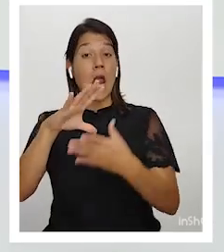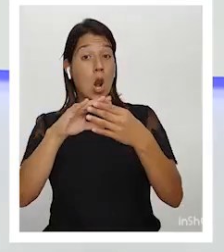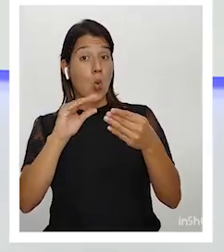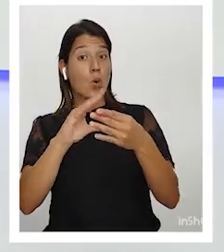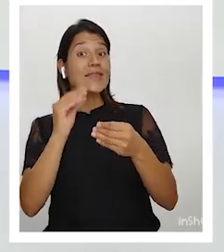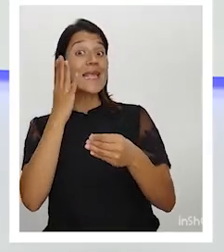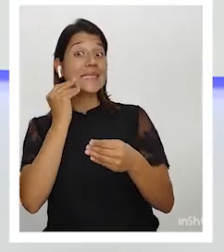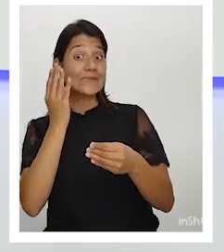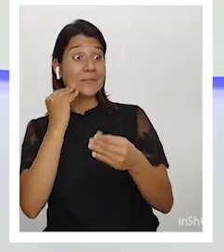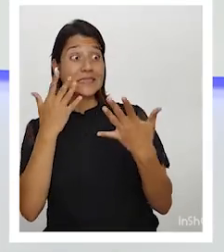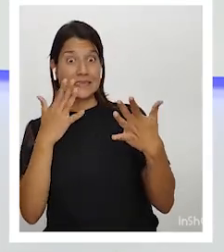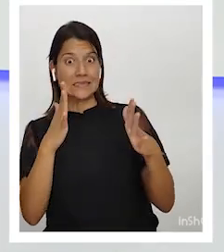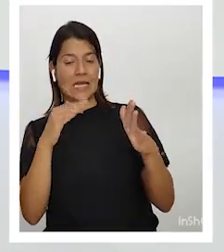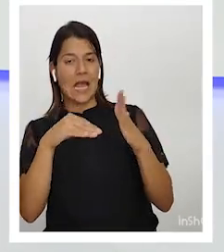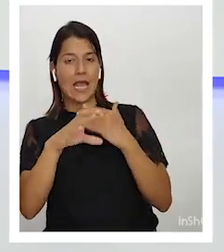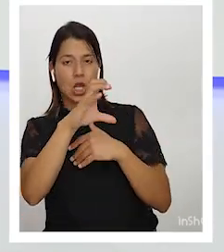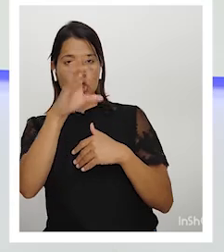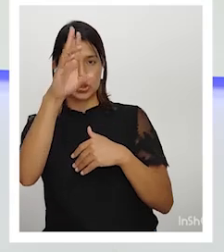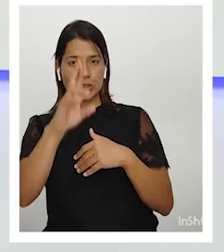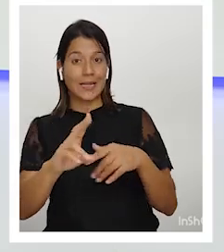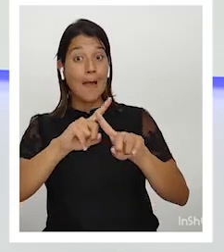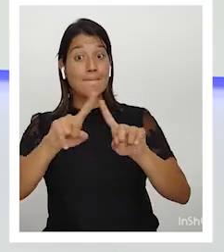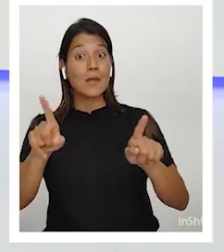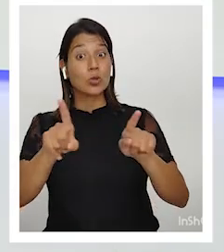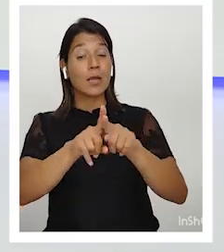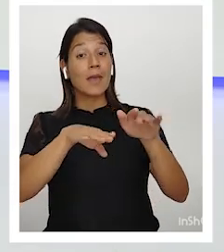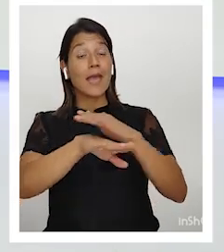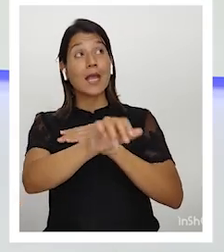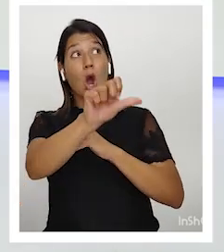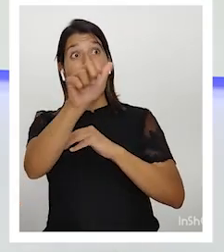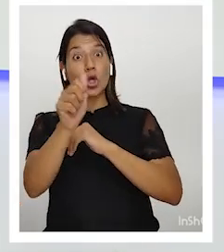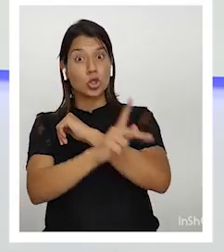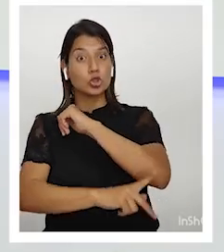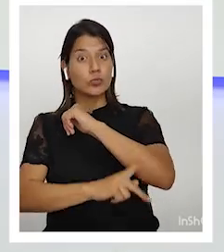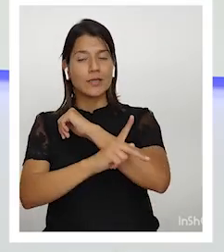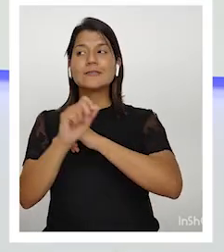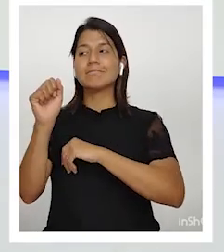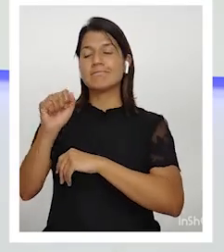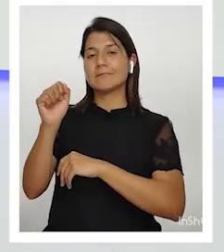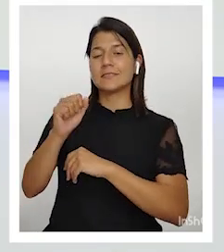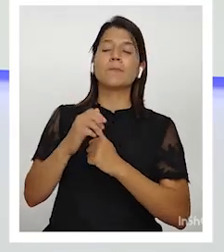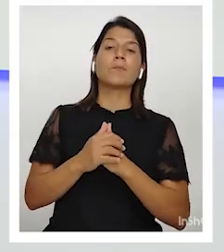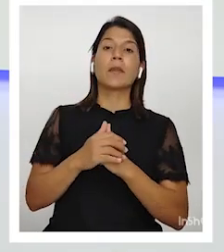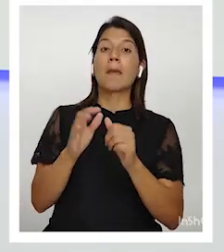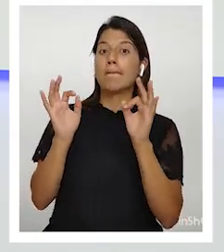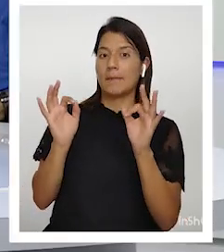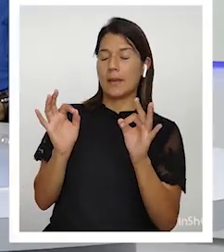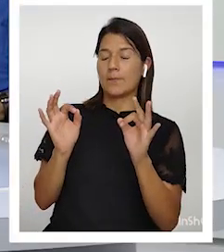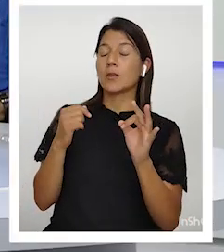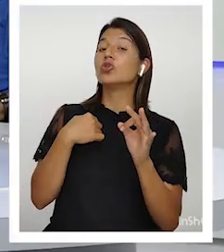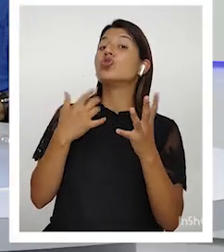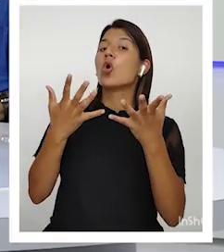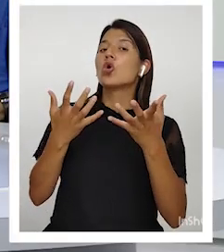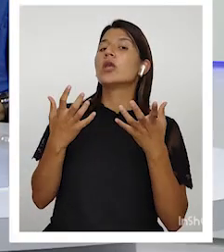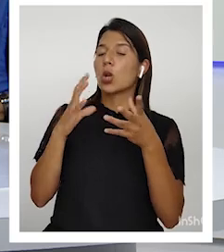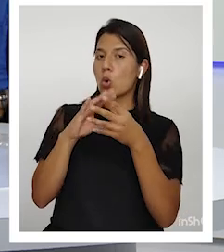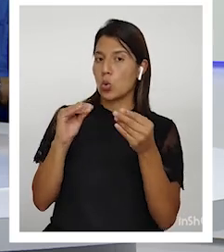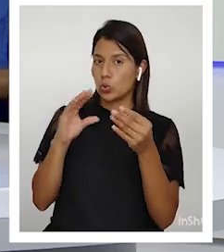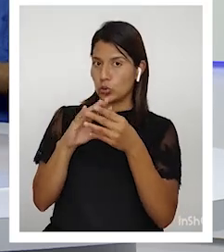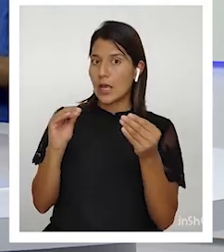no solo en Costa Rica, sino también en otros países. Sí, muy bien, le voy a contar